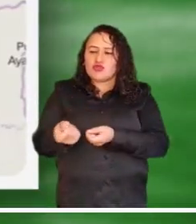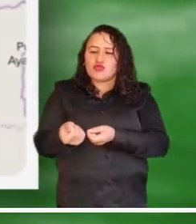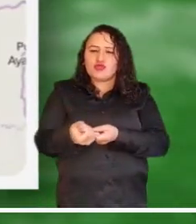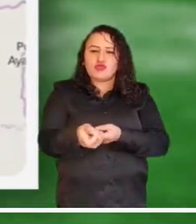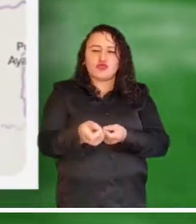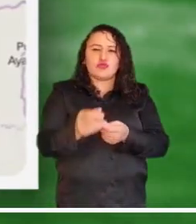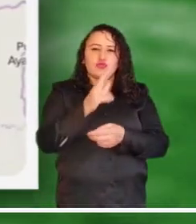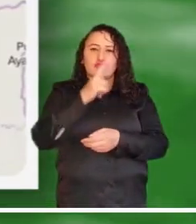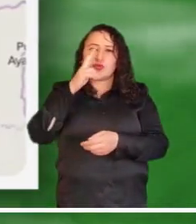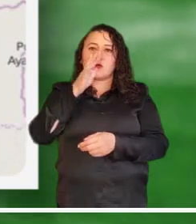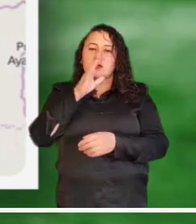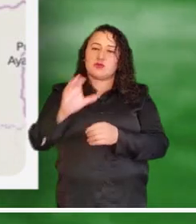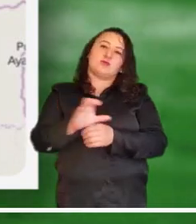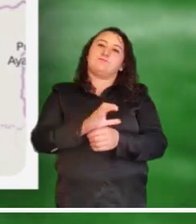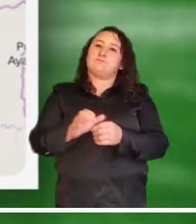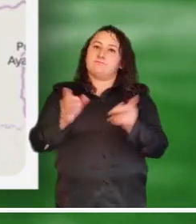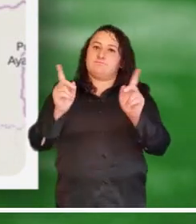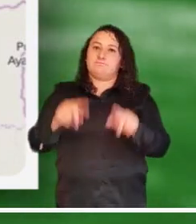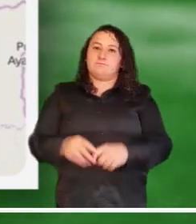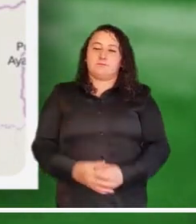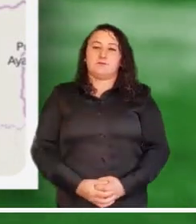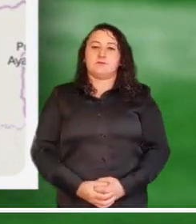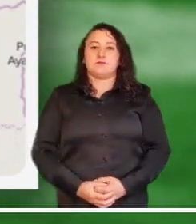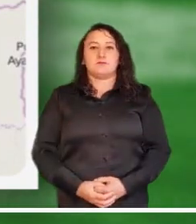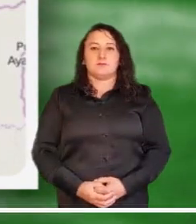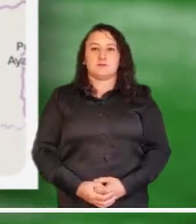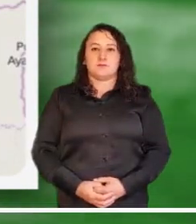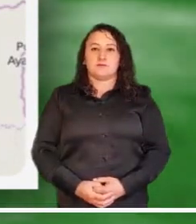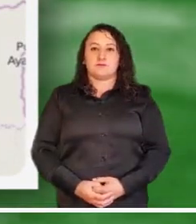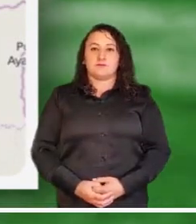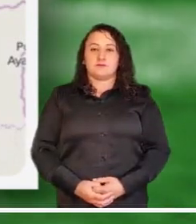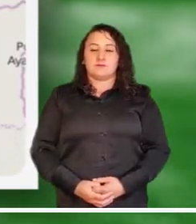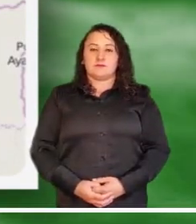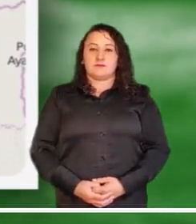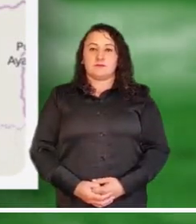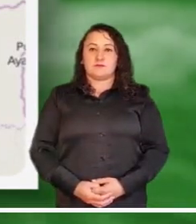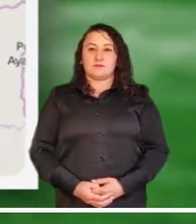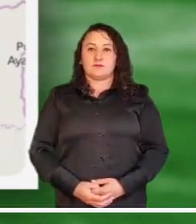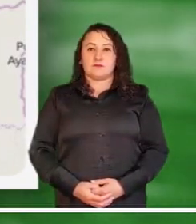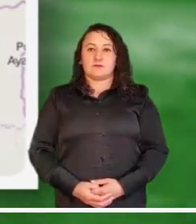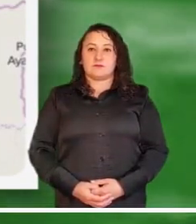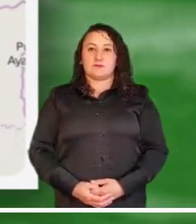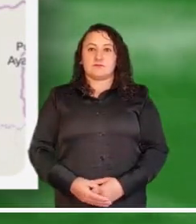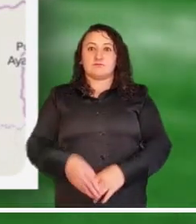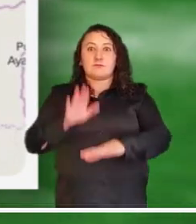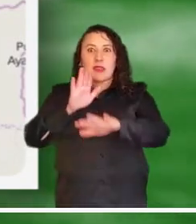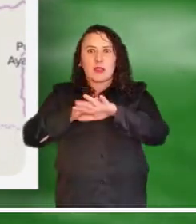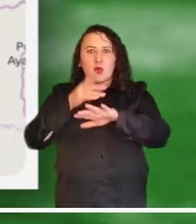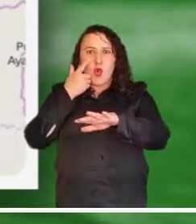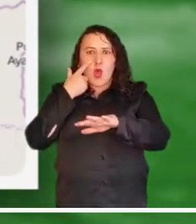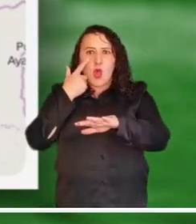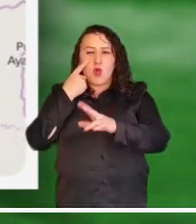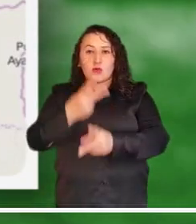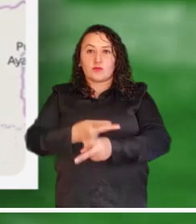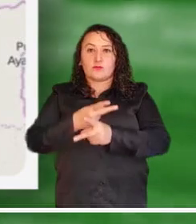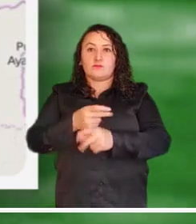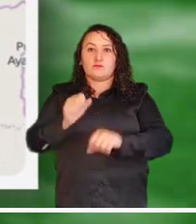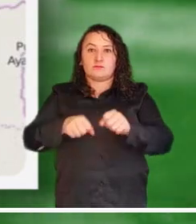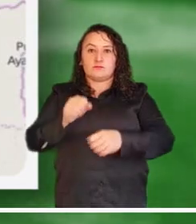Sucre, se activa la alerta por las inundaciones de varias viviendas en el casco urbano y la zona rural.